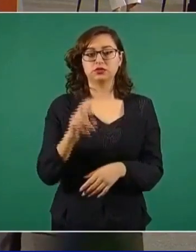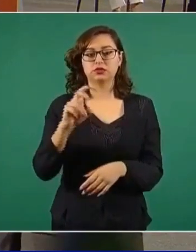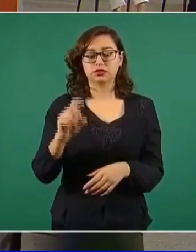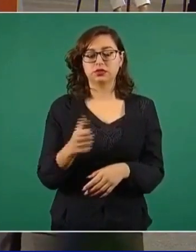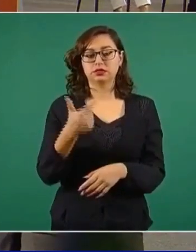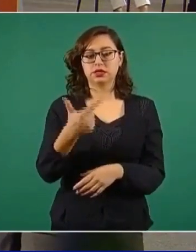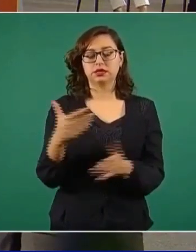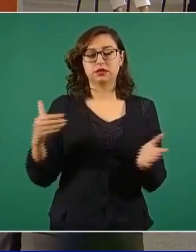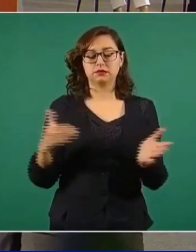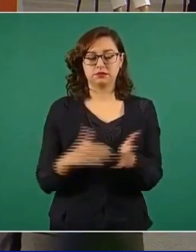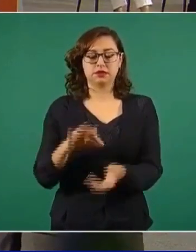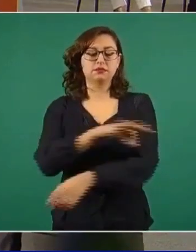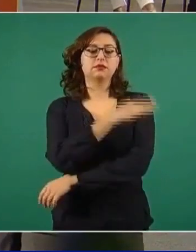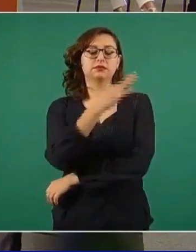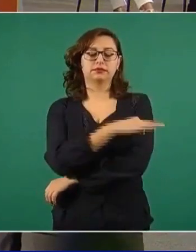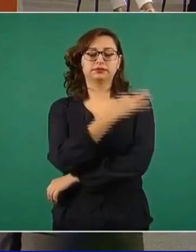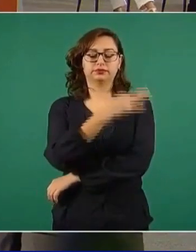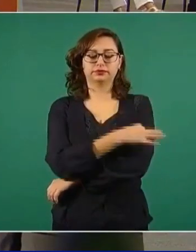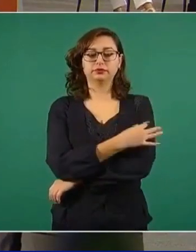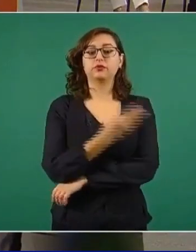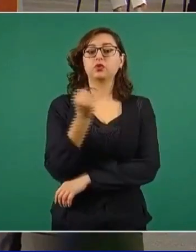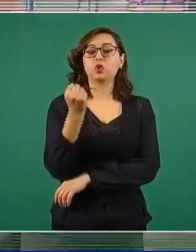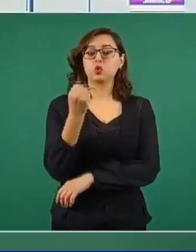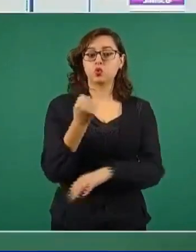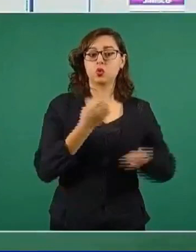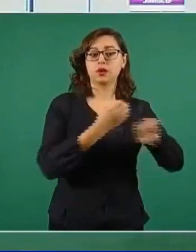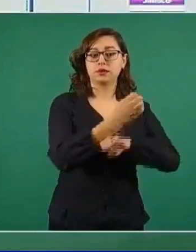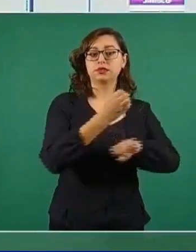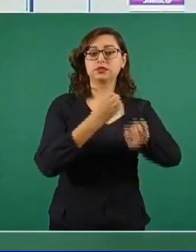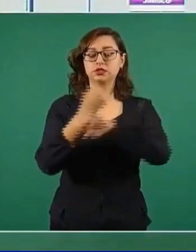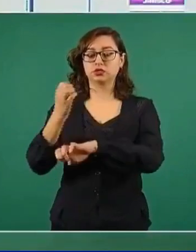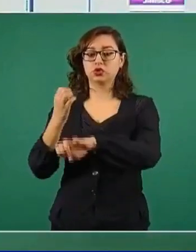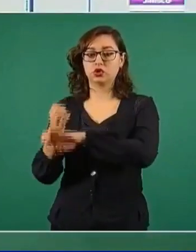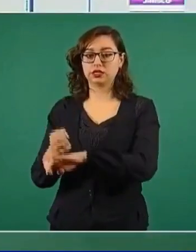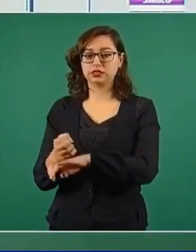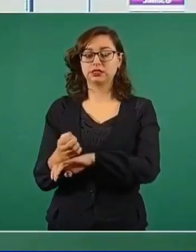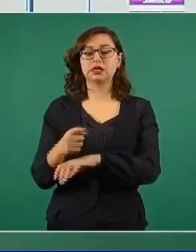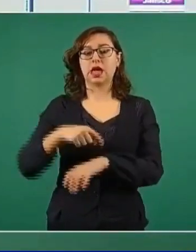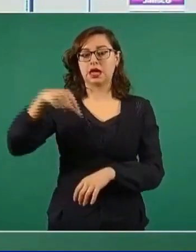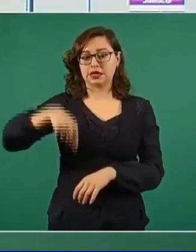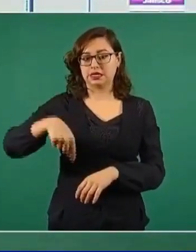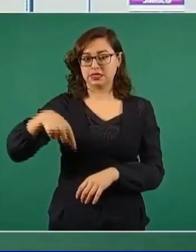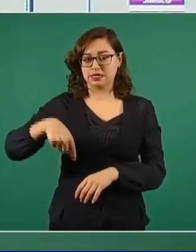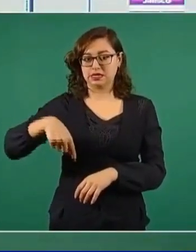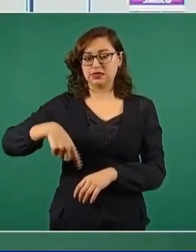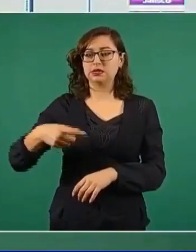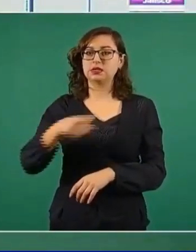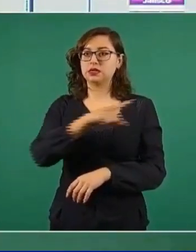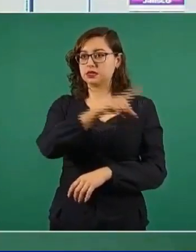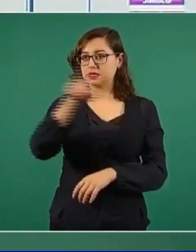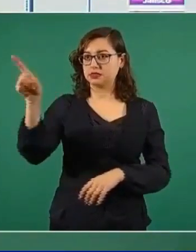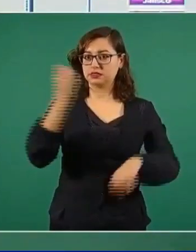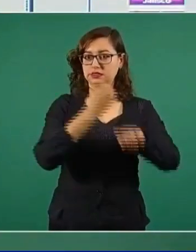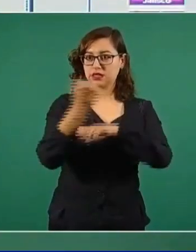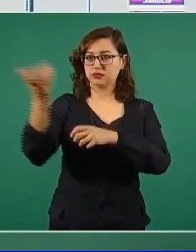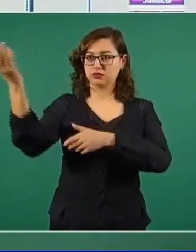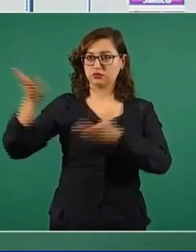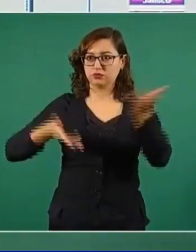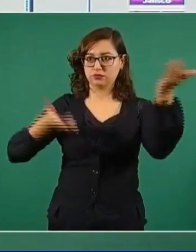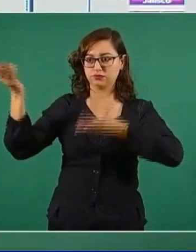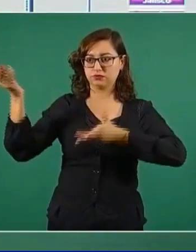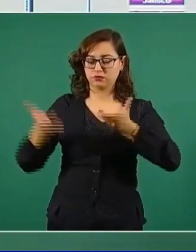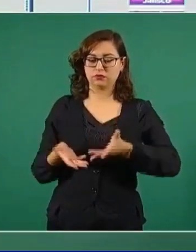Se atendieron a nueve entidades que acudieron a Virmex a recoger sus vacunas. El día miércoles